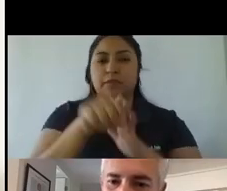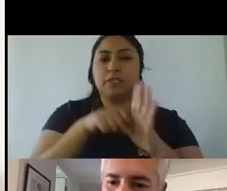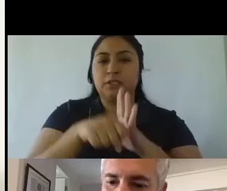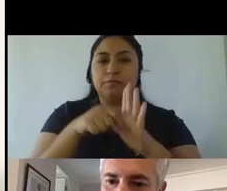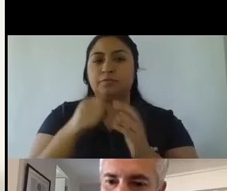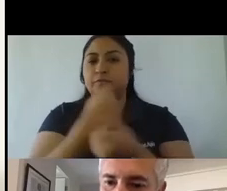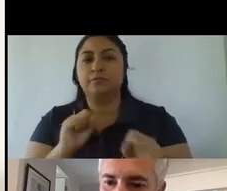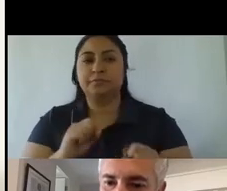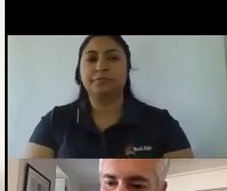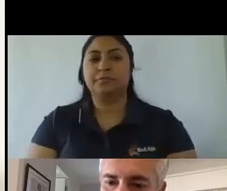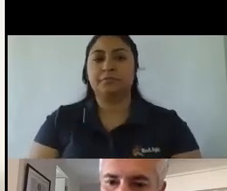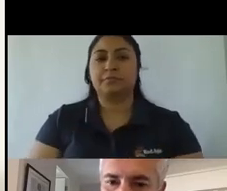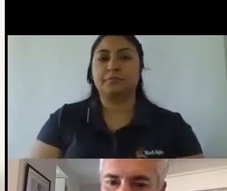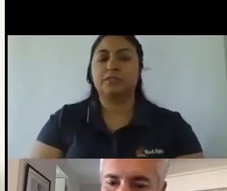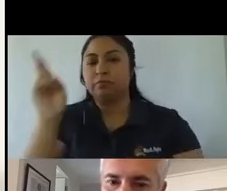qué raro